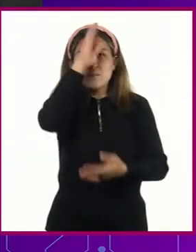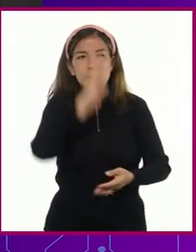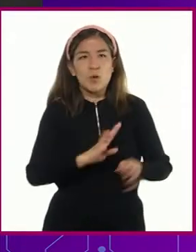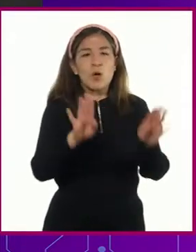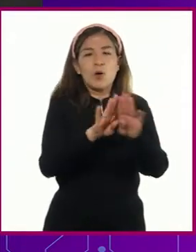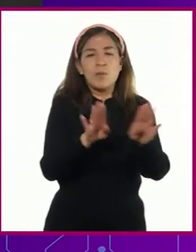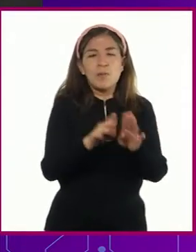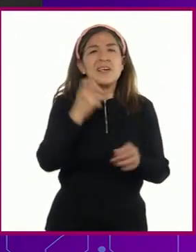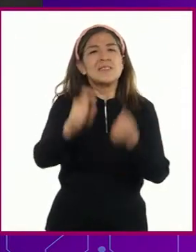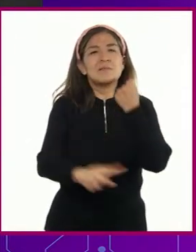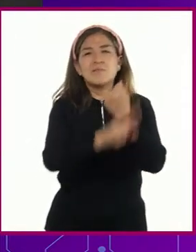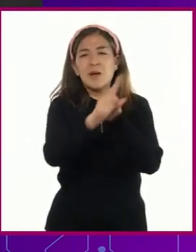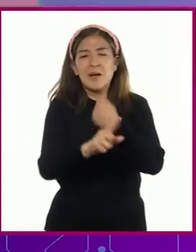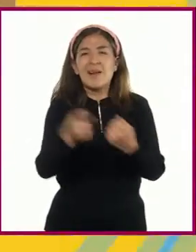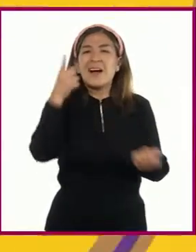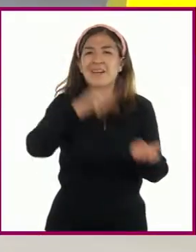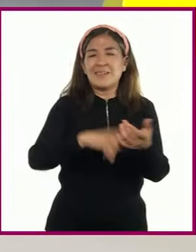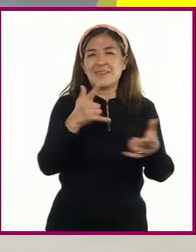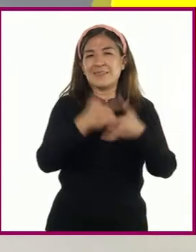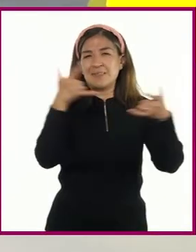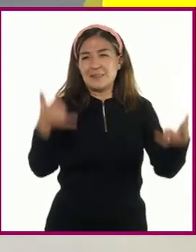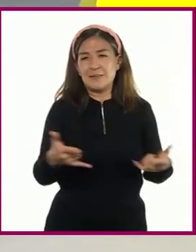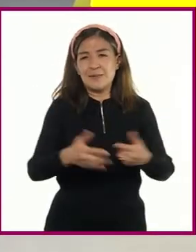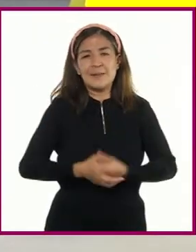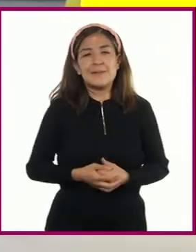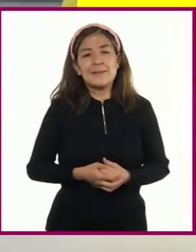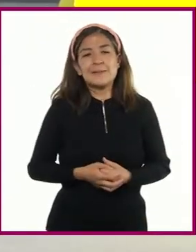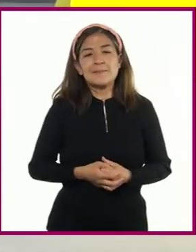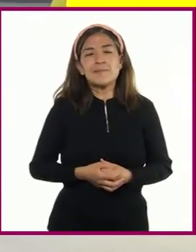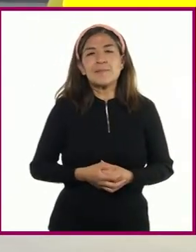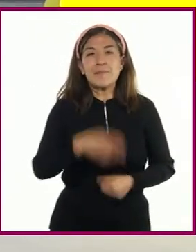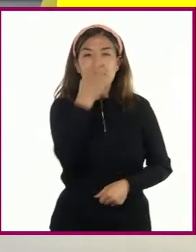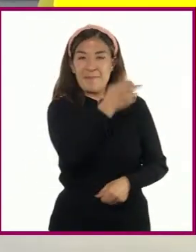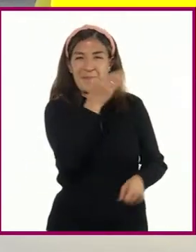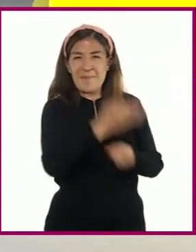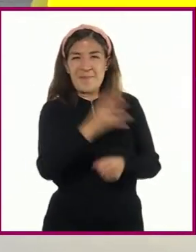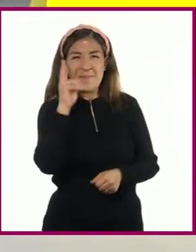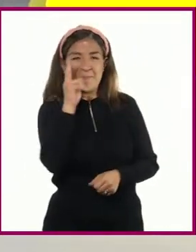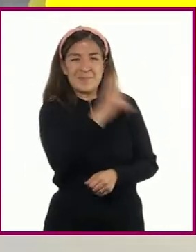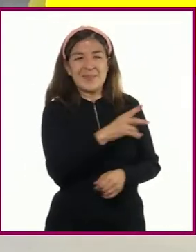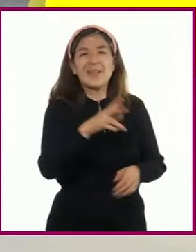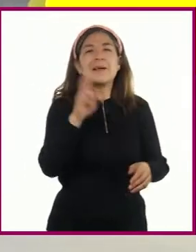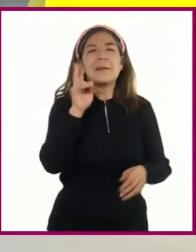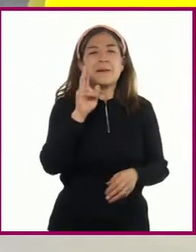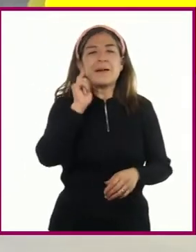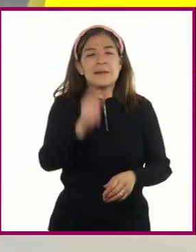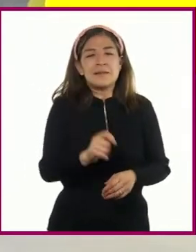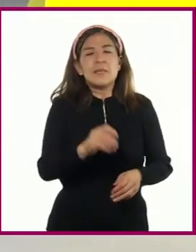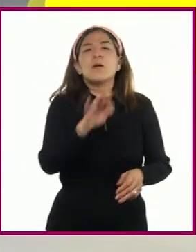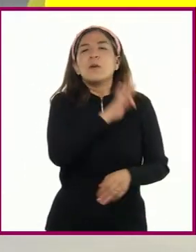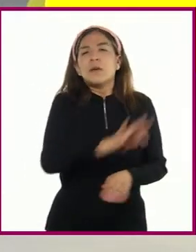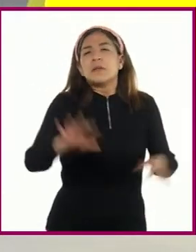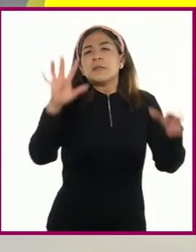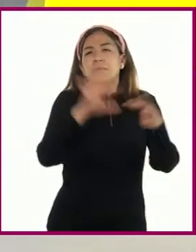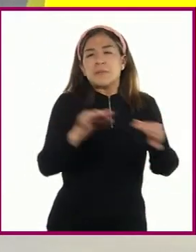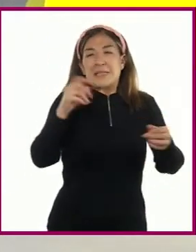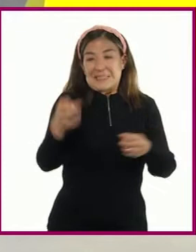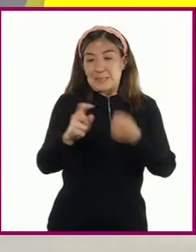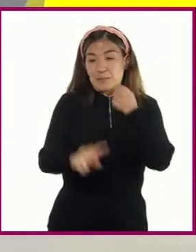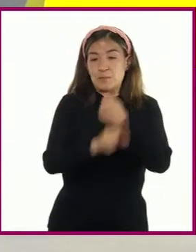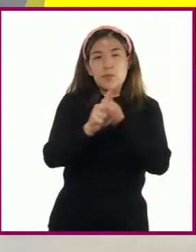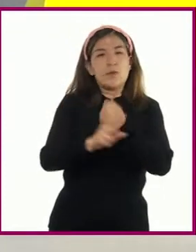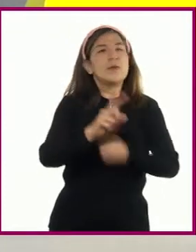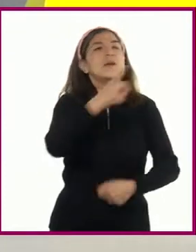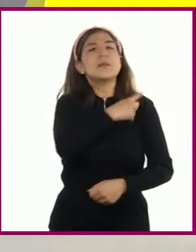de uno de los mayores conflictos de la historia. A partir de lo que hemos visto y escuchado, podremos considerar que el conflicto